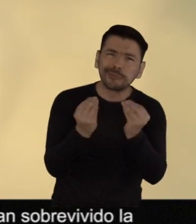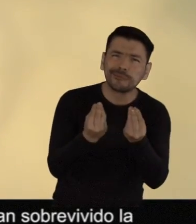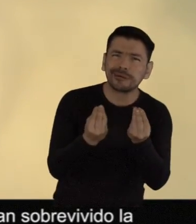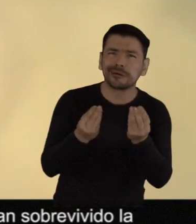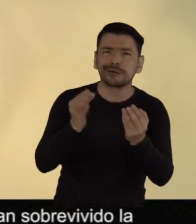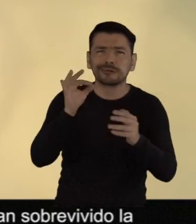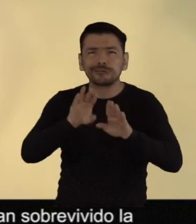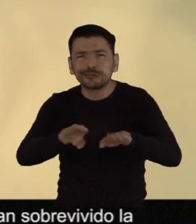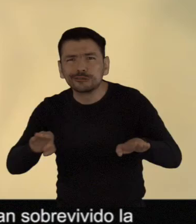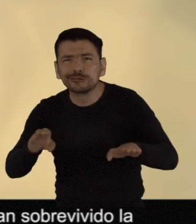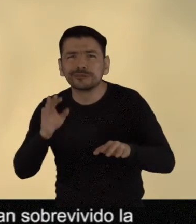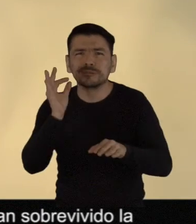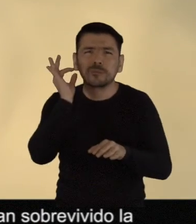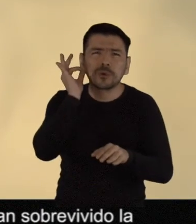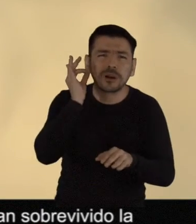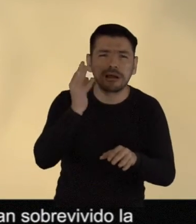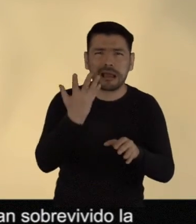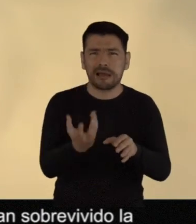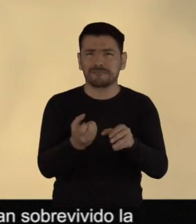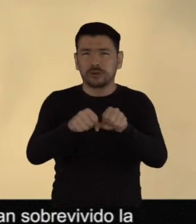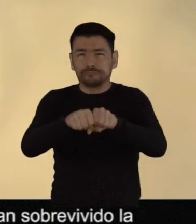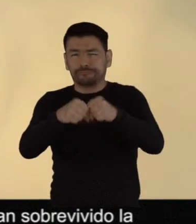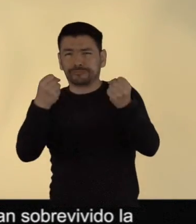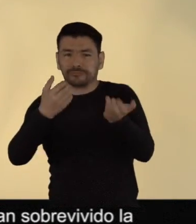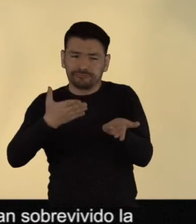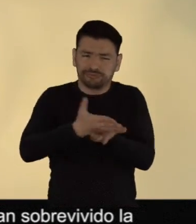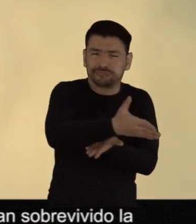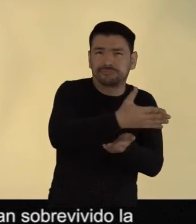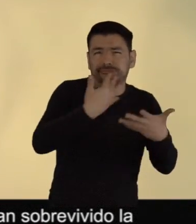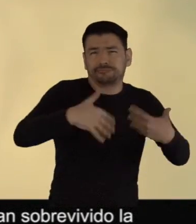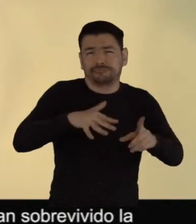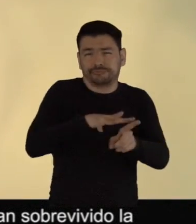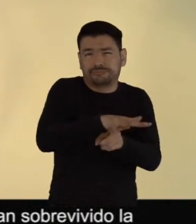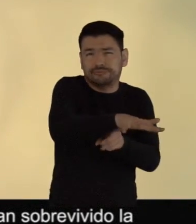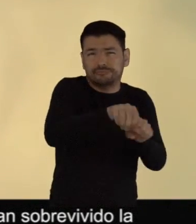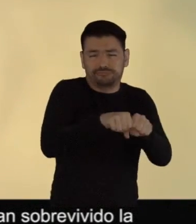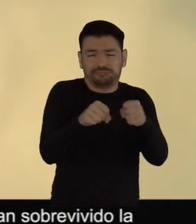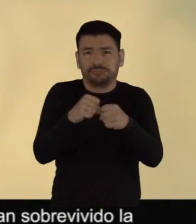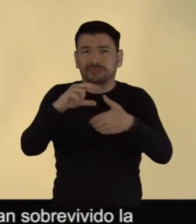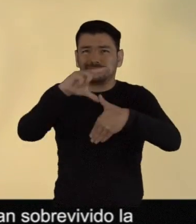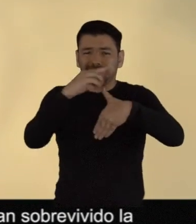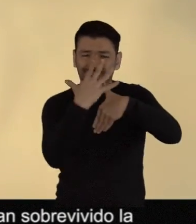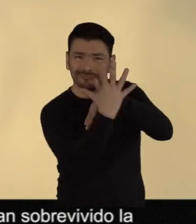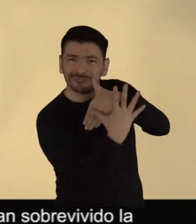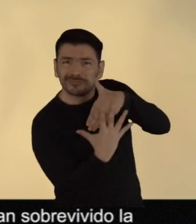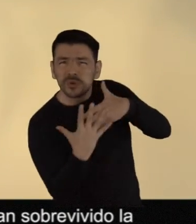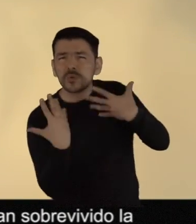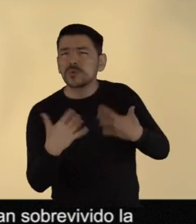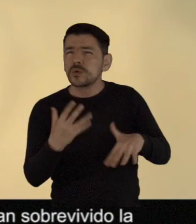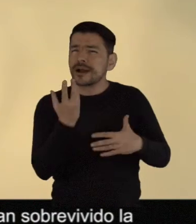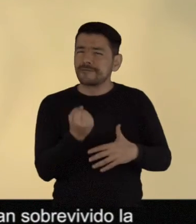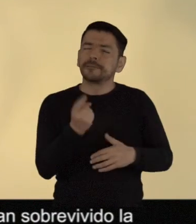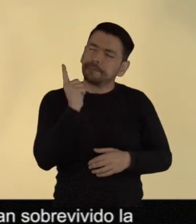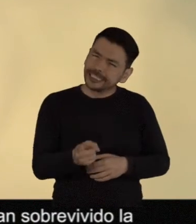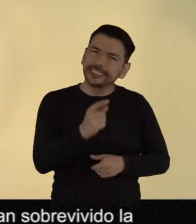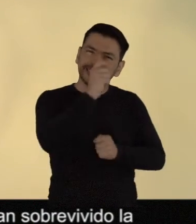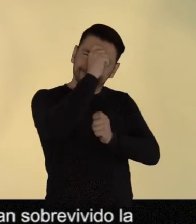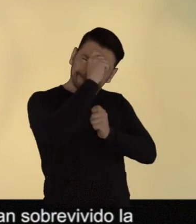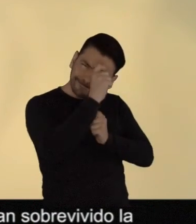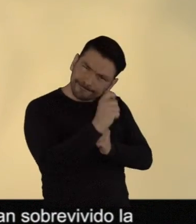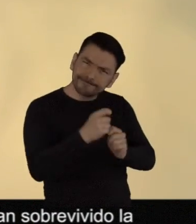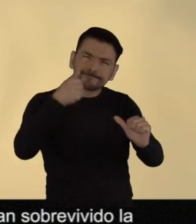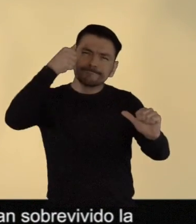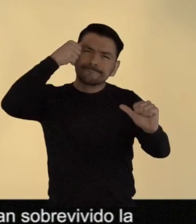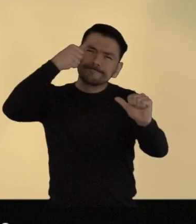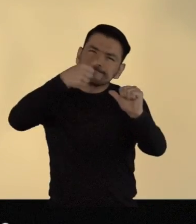niñas, adolescentes y mujeres que no han sobrevivido la violencia que tanta afecta a las mujeres en